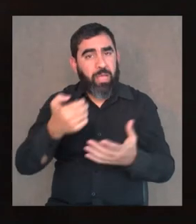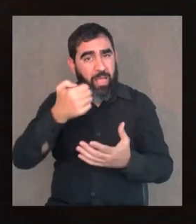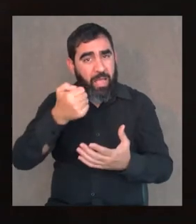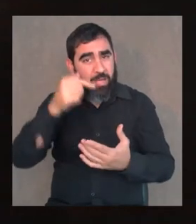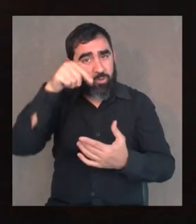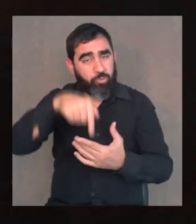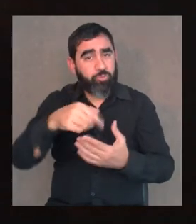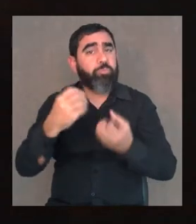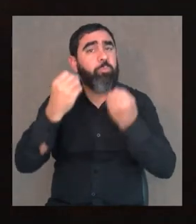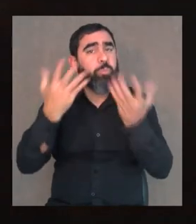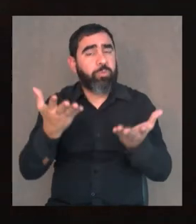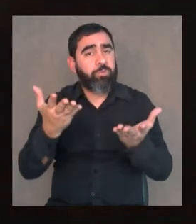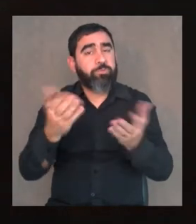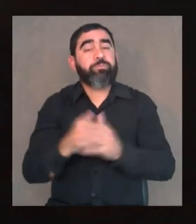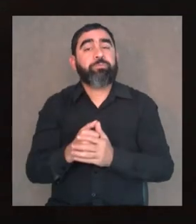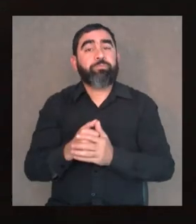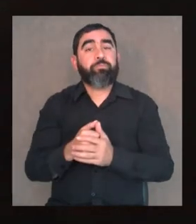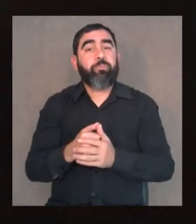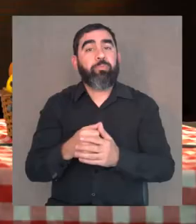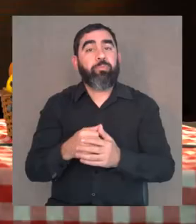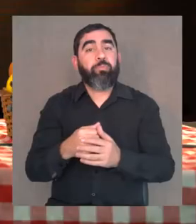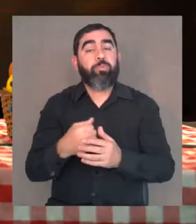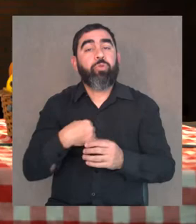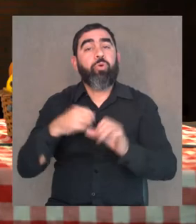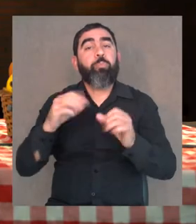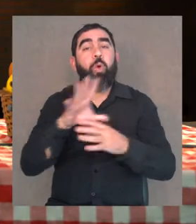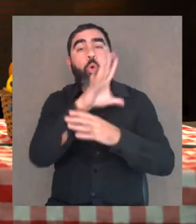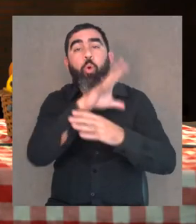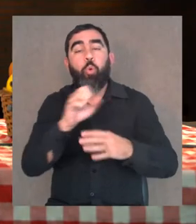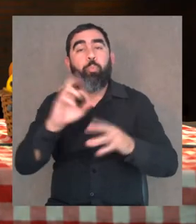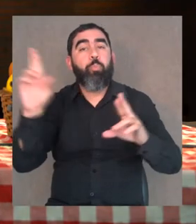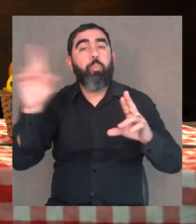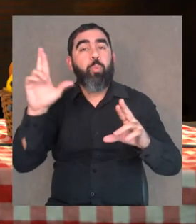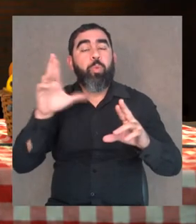le puse este arroz porque quiero imitar el sonido de una maraca.